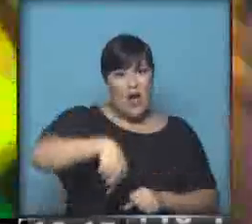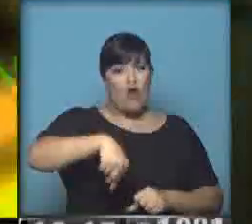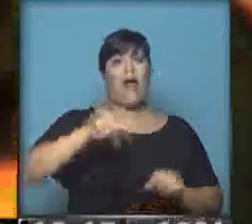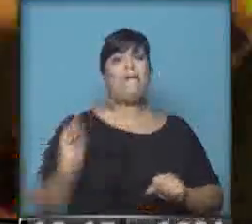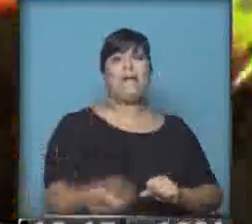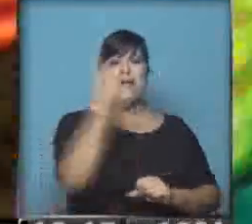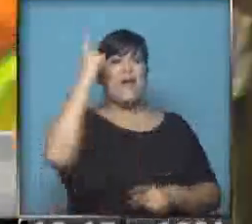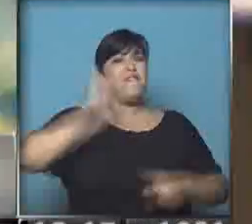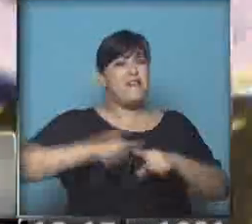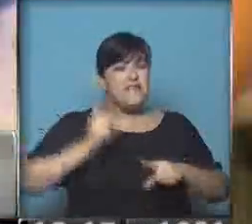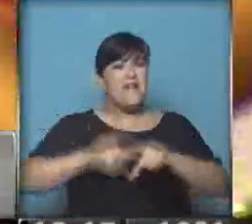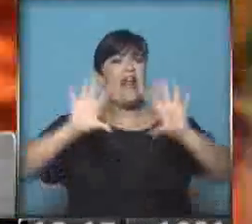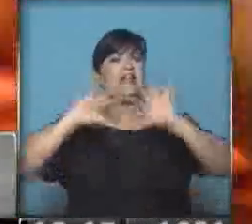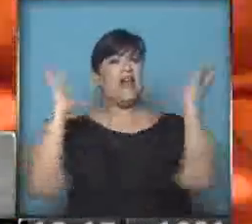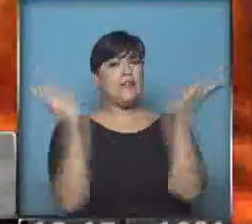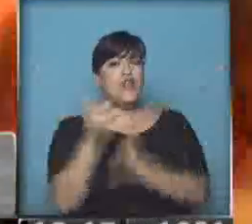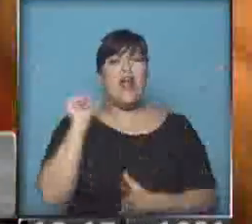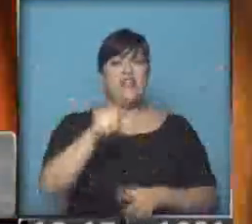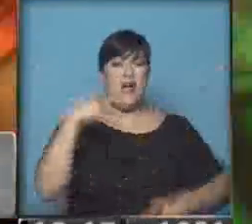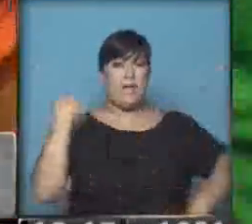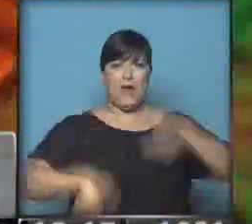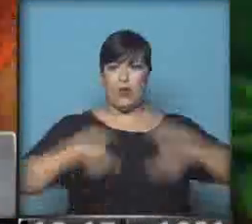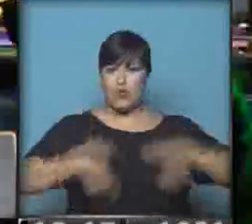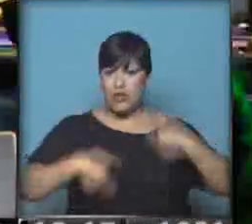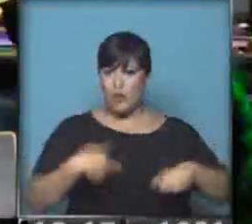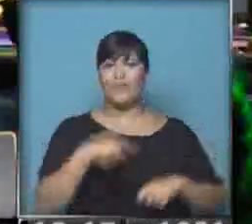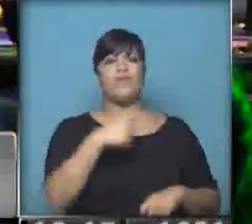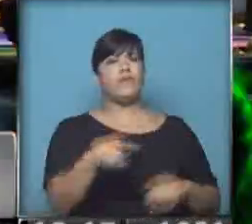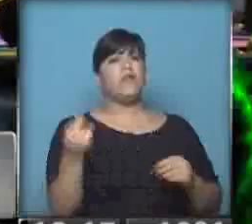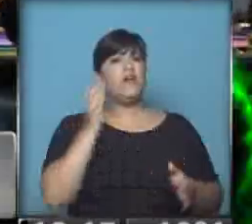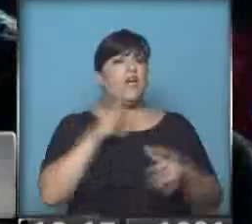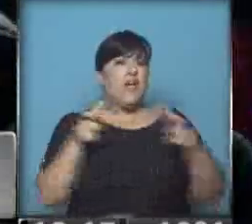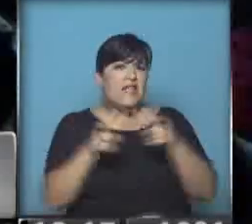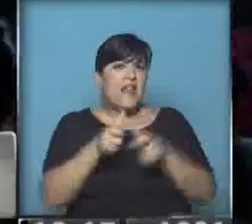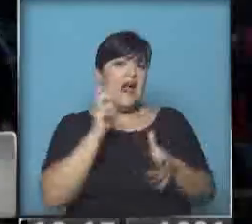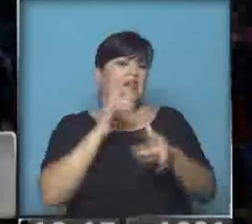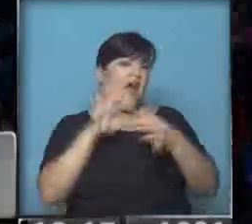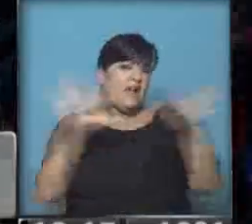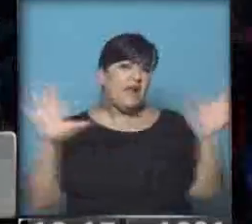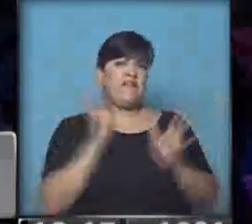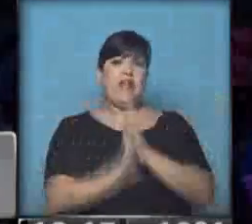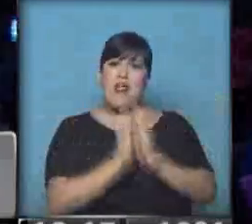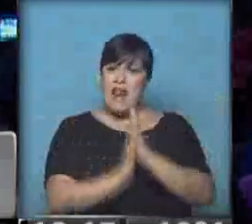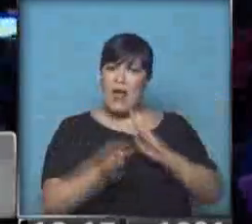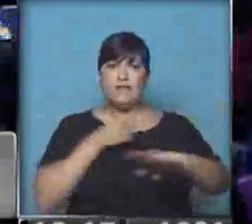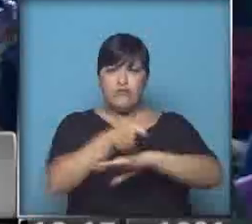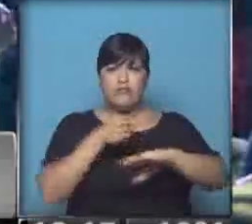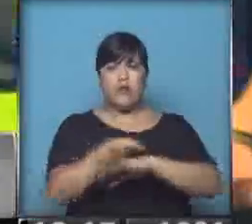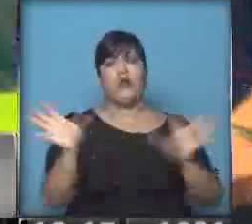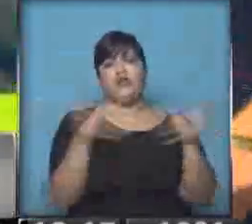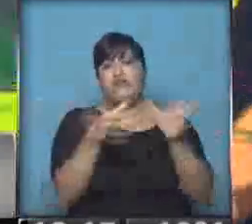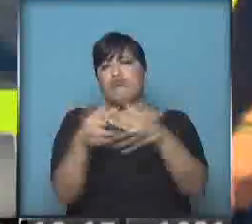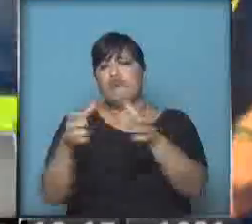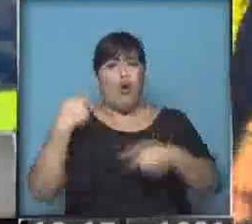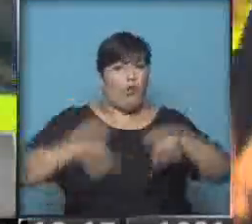festival internacional de percusión, donde con entrada libre y gratuita han presentado Carliños Brown, El Choc